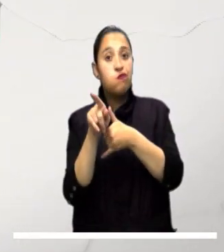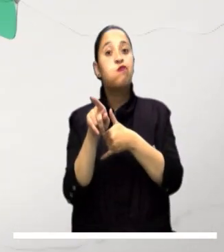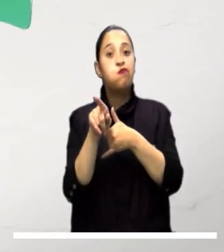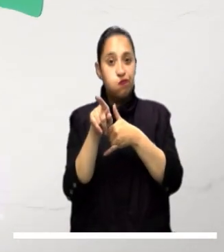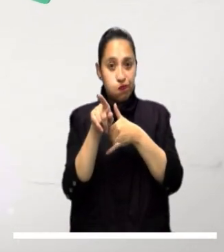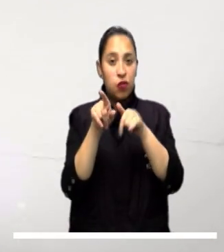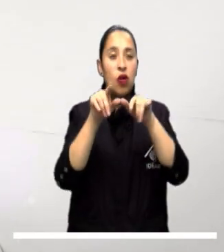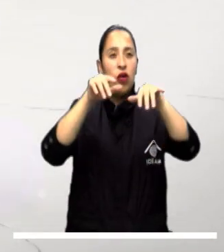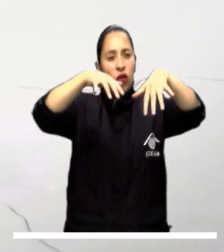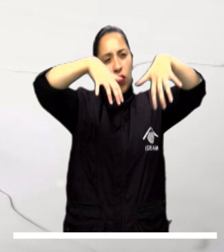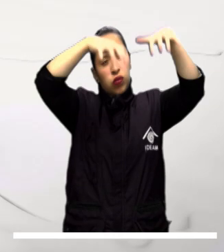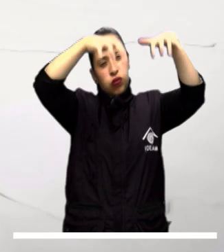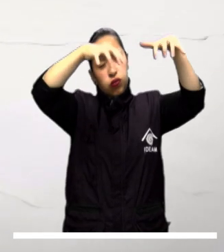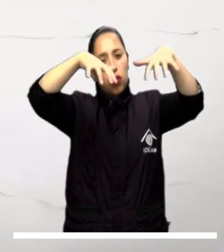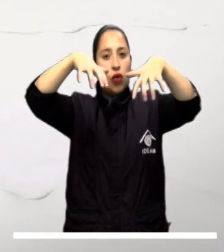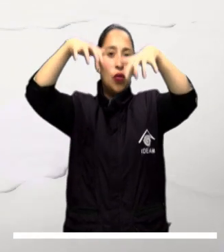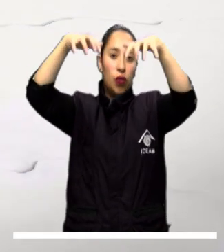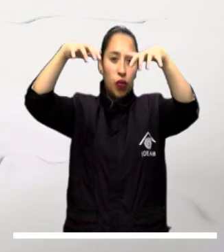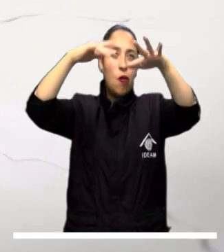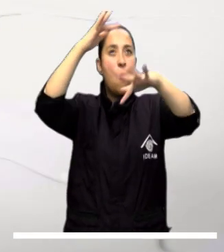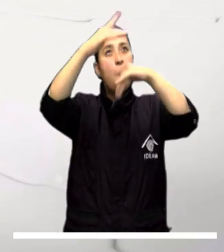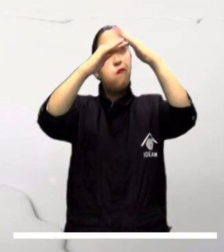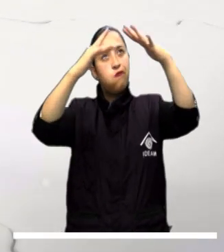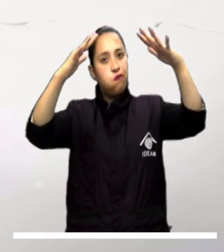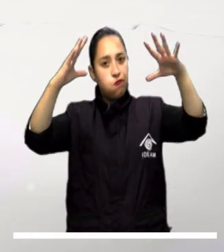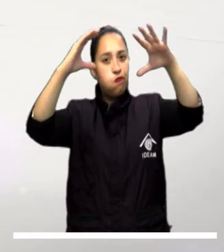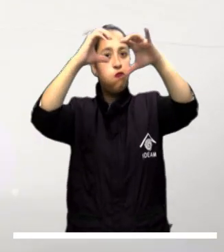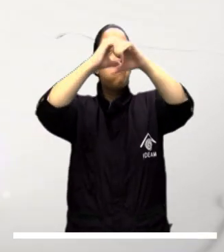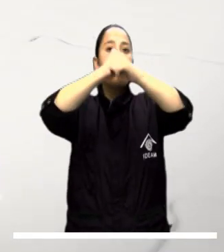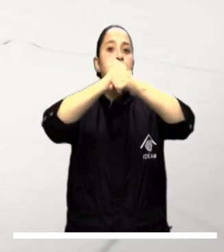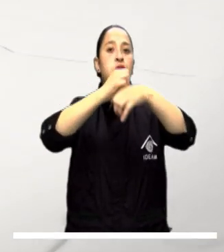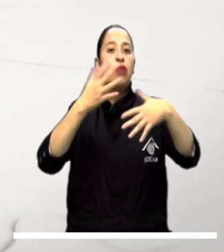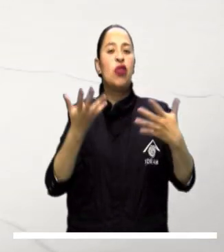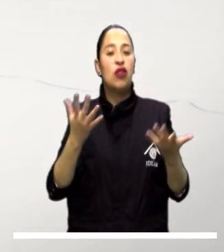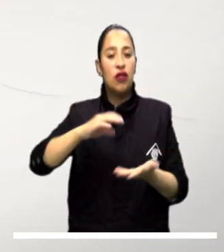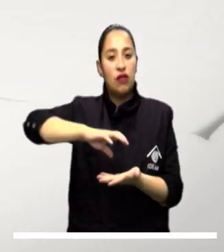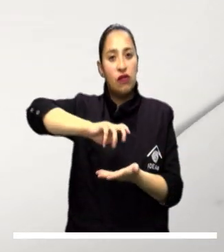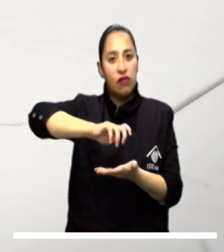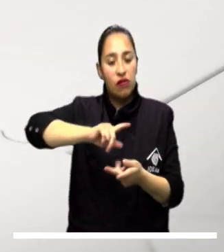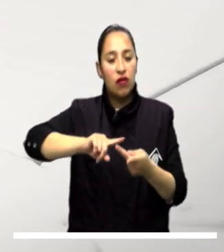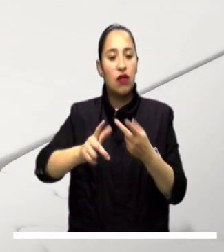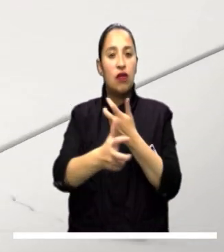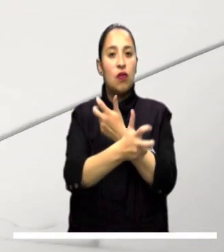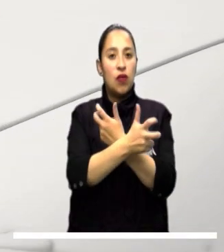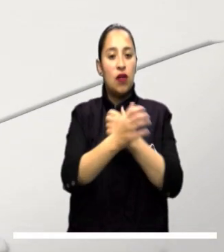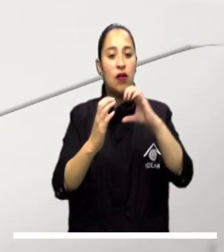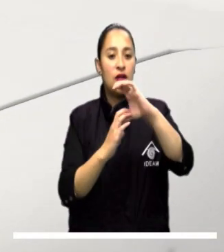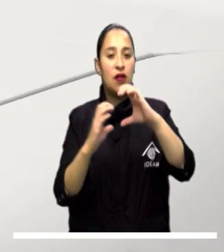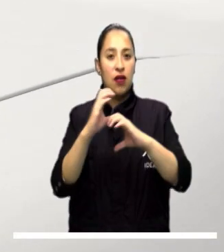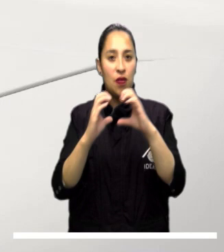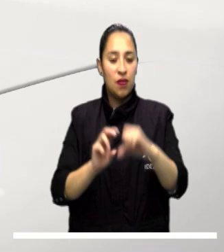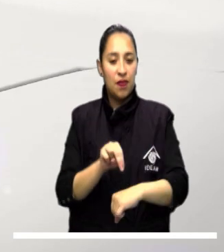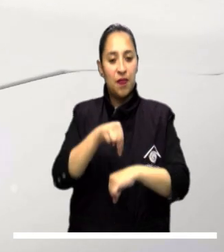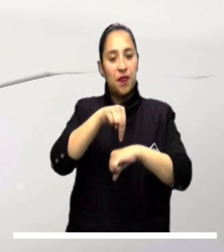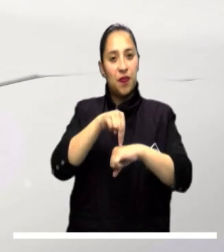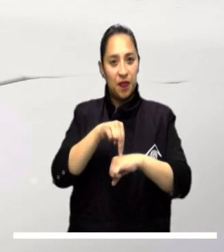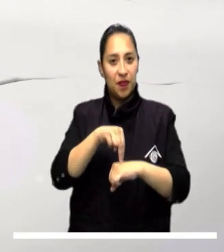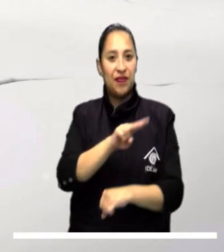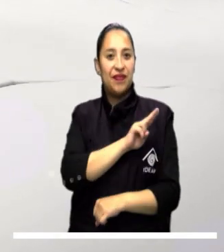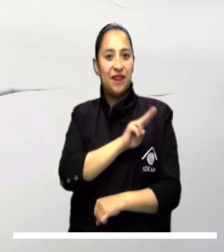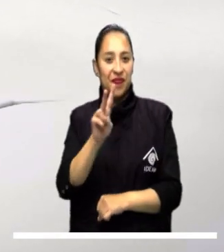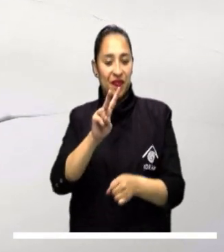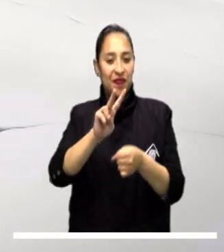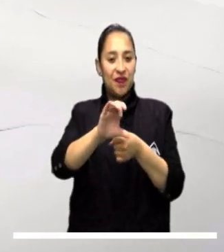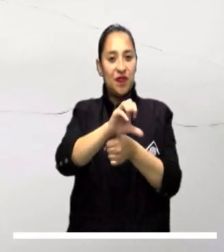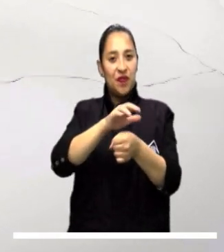En la región andina lluvias de variada intensidad y cielo cubierto se pueden presentar sobre Santander, Huila, Cauca,